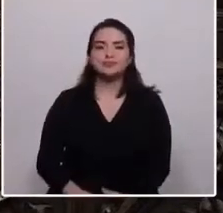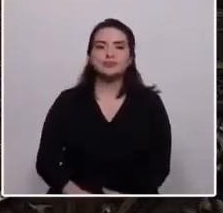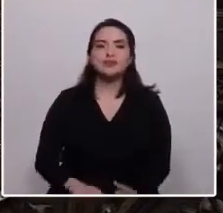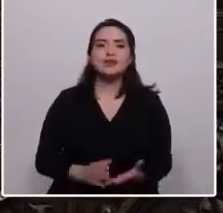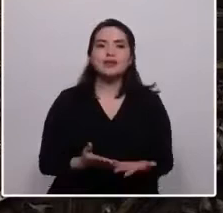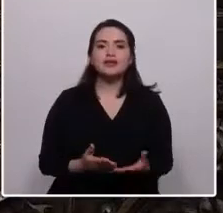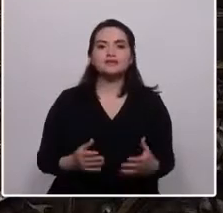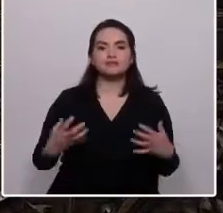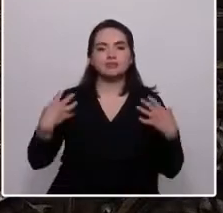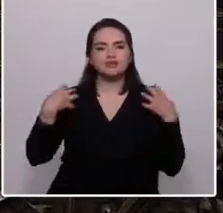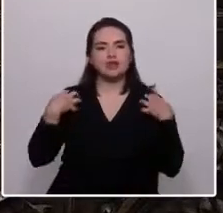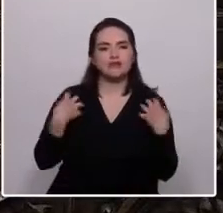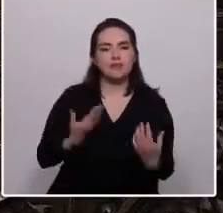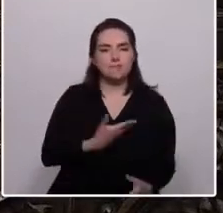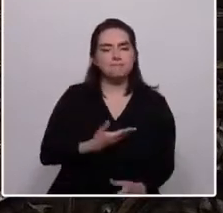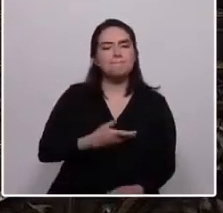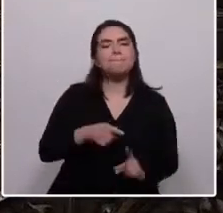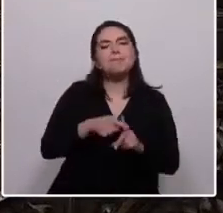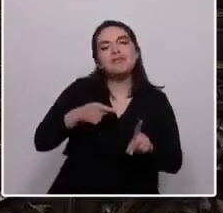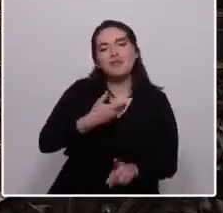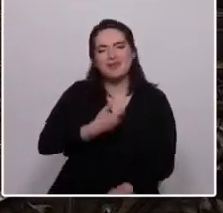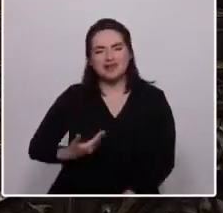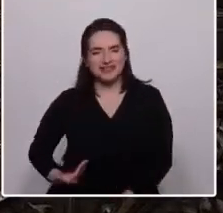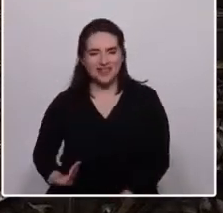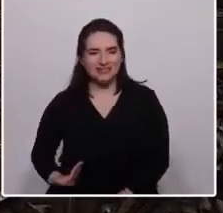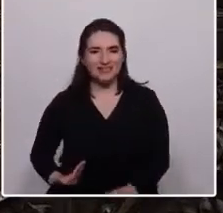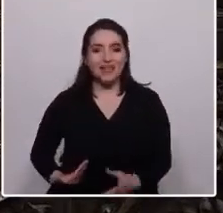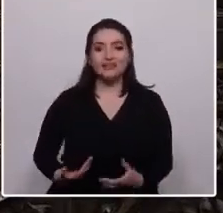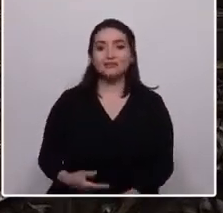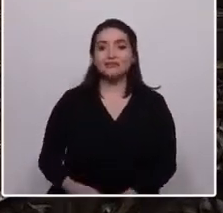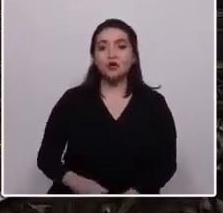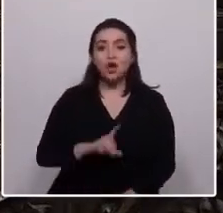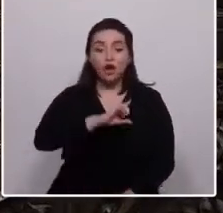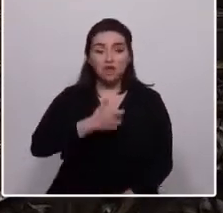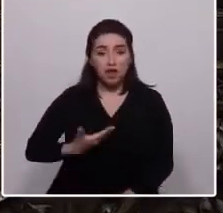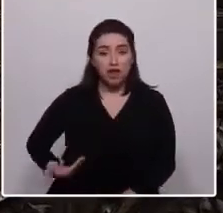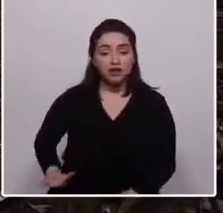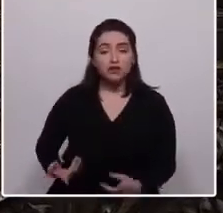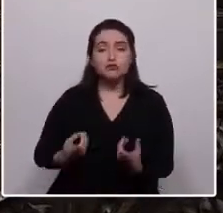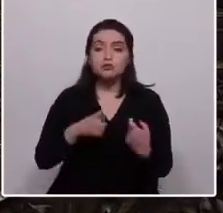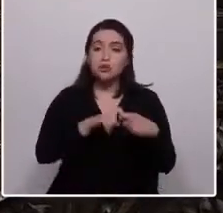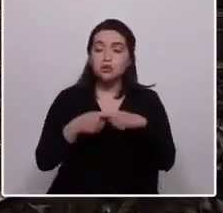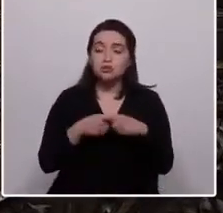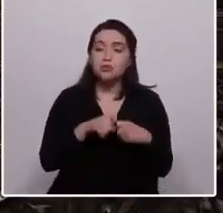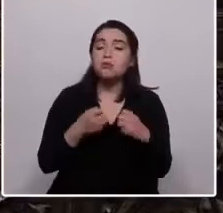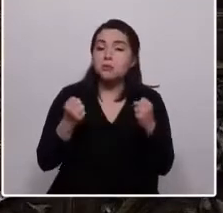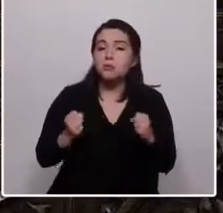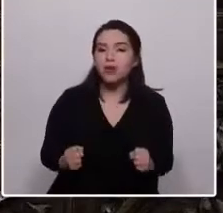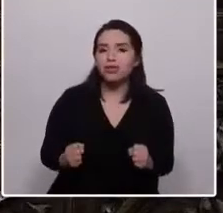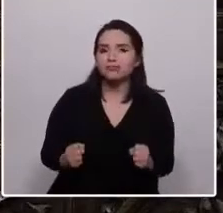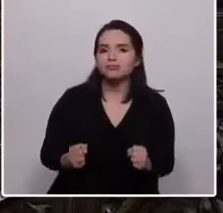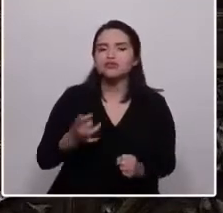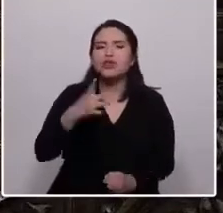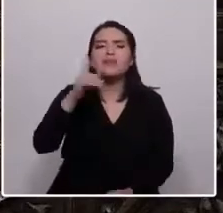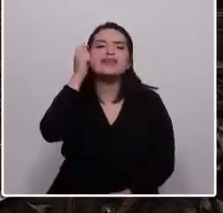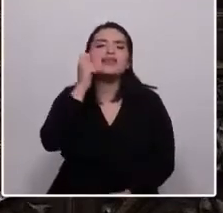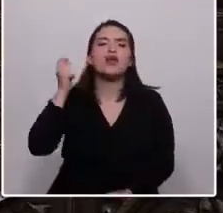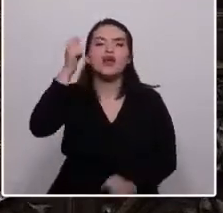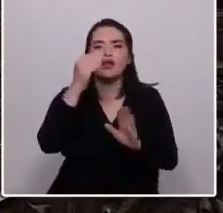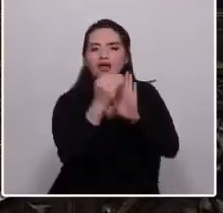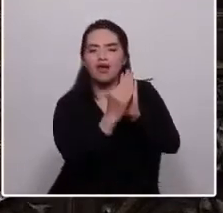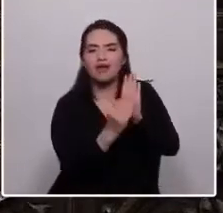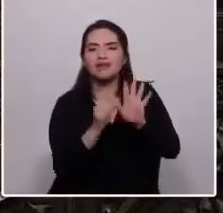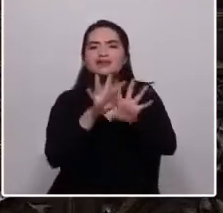pero no me cierro a discutir ningún régimen de gobierno. No se trata solamente de lucubraciones teóricas porque los sistemas